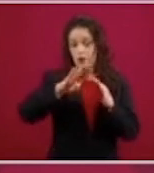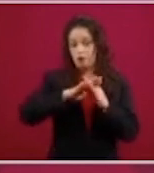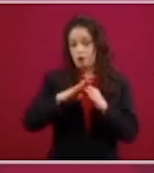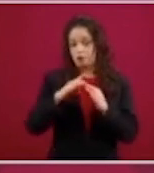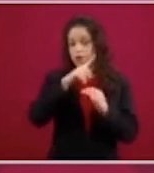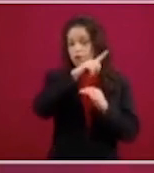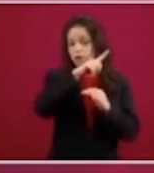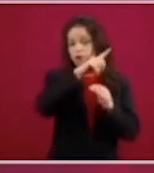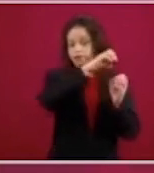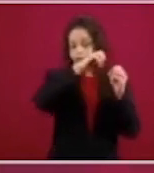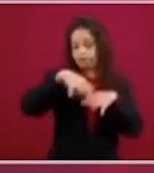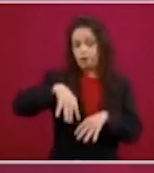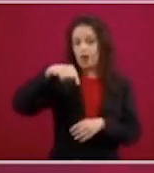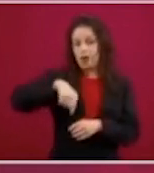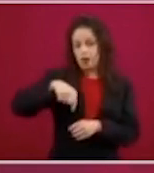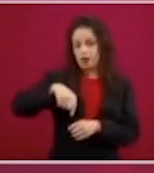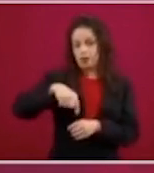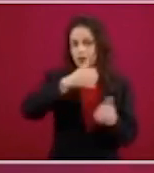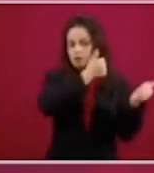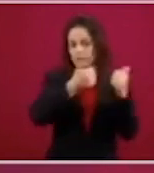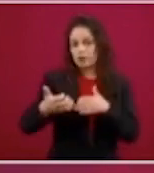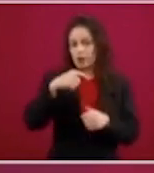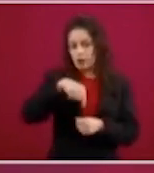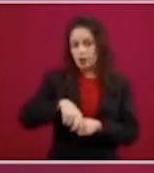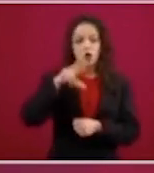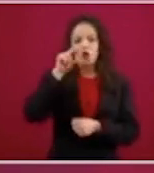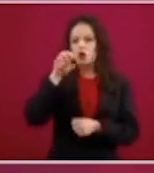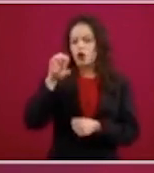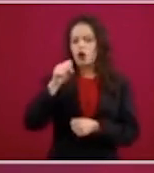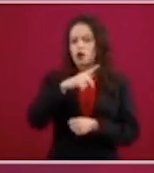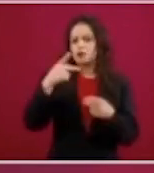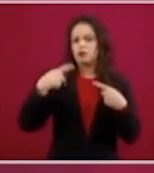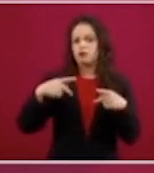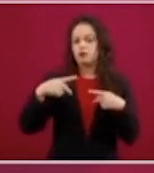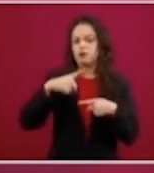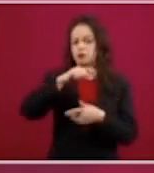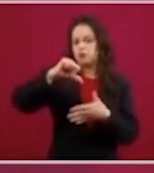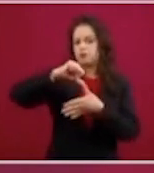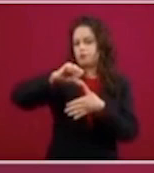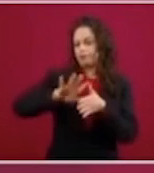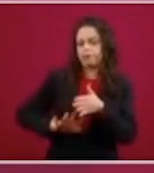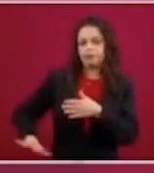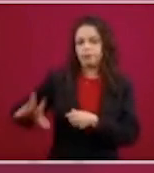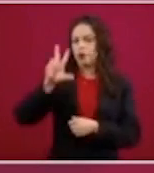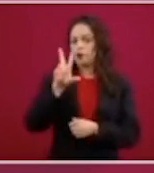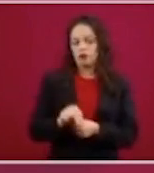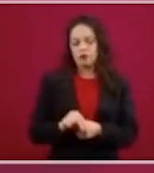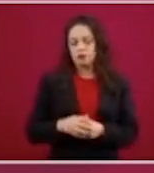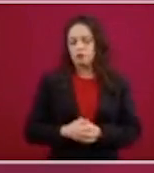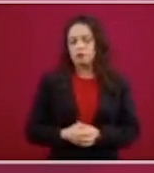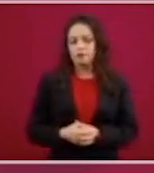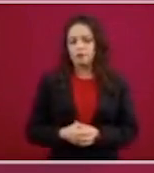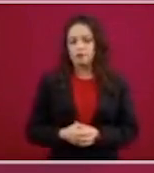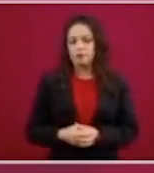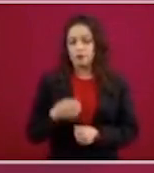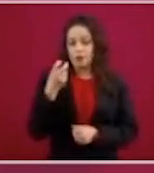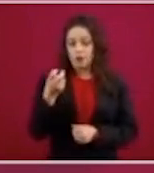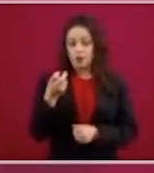no centroamericanos, y eso equivale más o menos a 325.